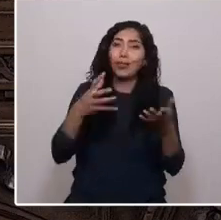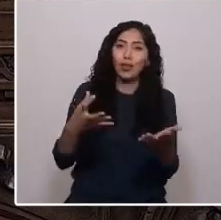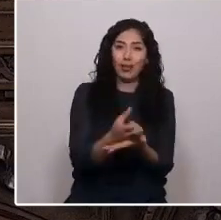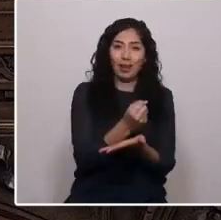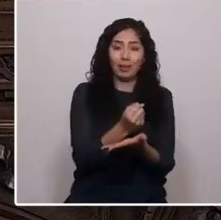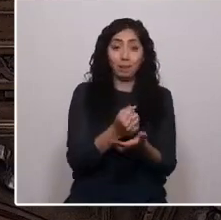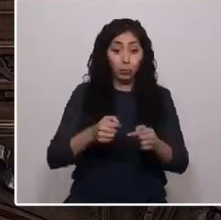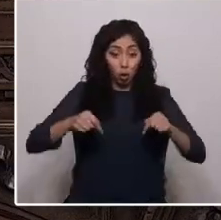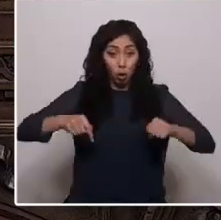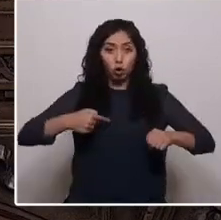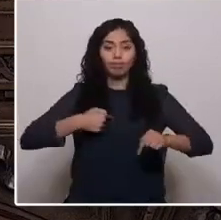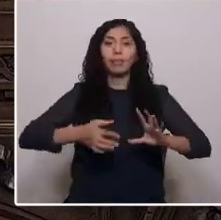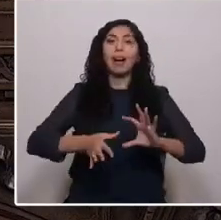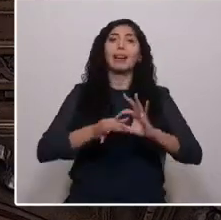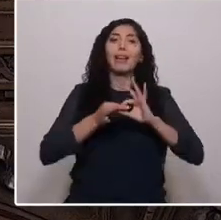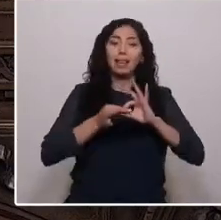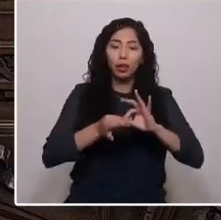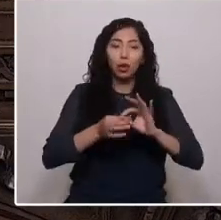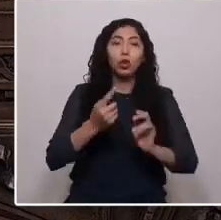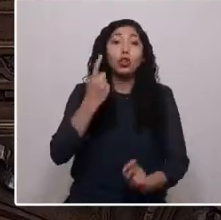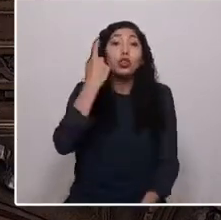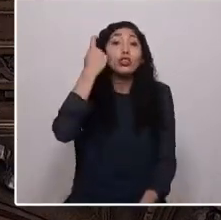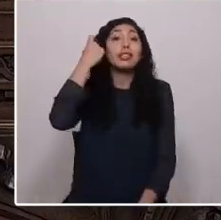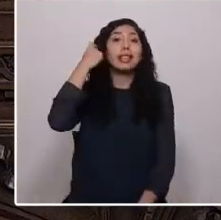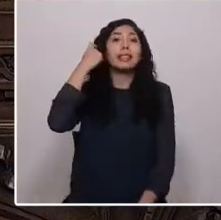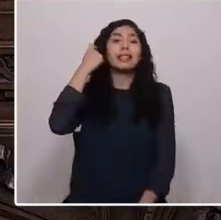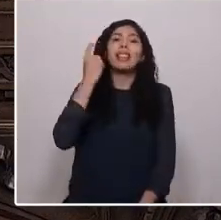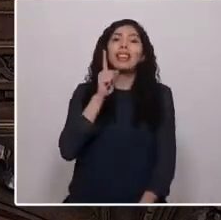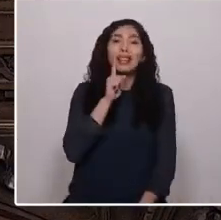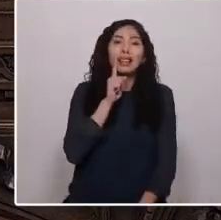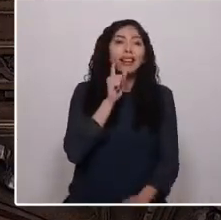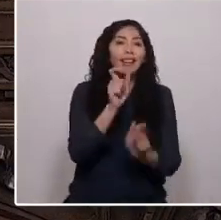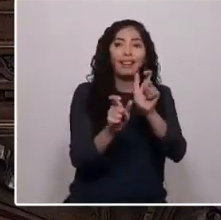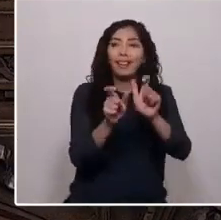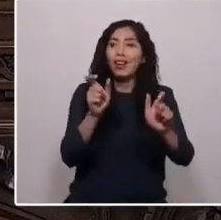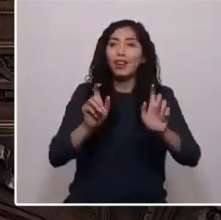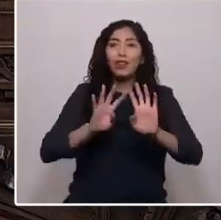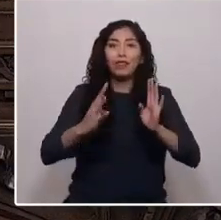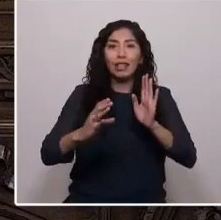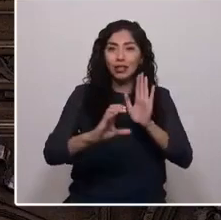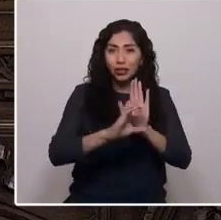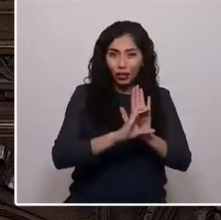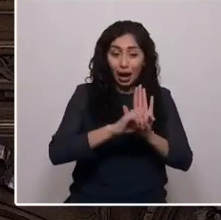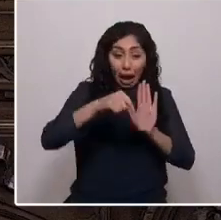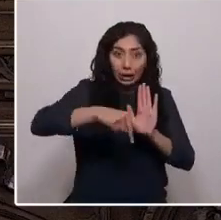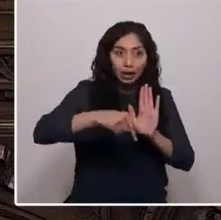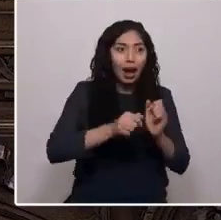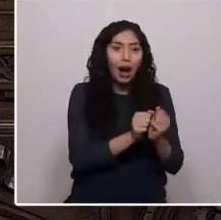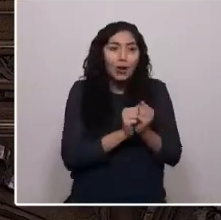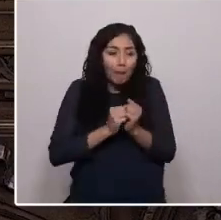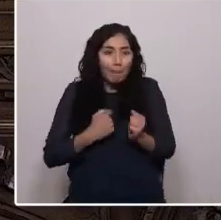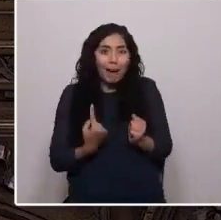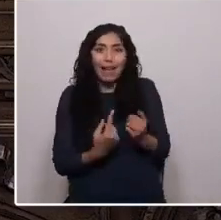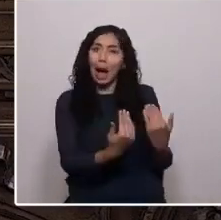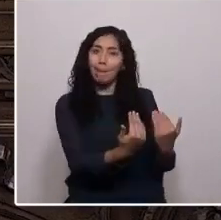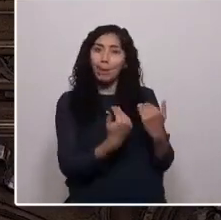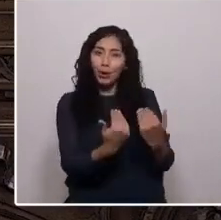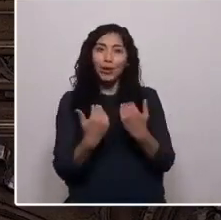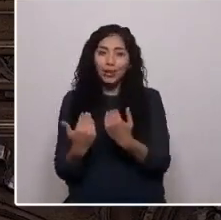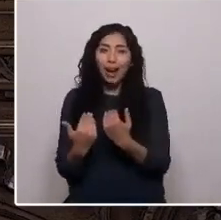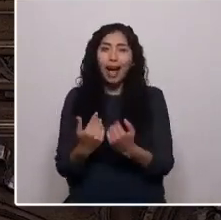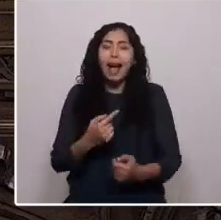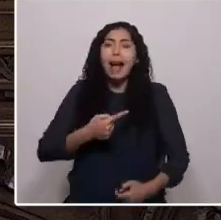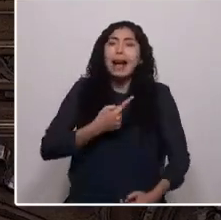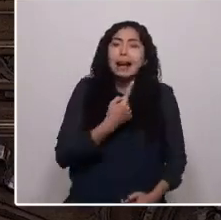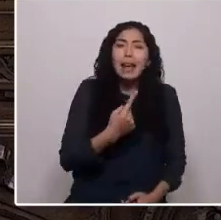agradezco la conciencia que tienen las y los constituyentes en esta convención de acompañarnos y apoyar cada palabra,